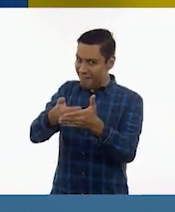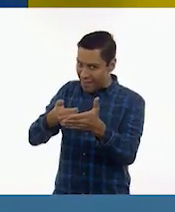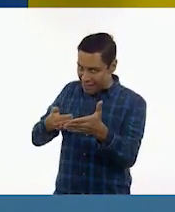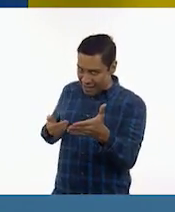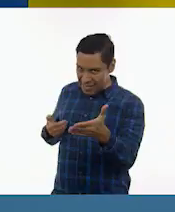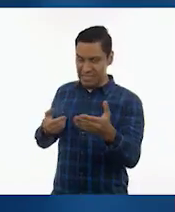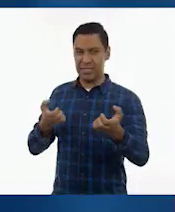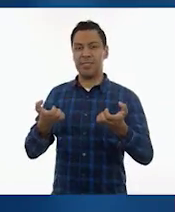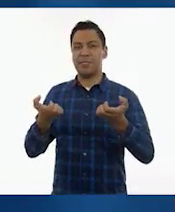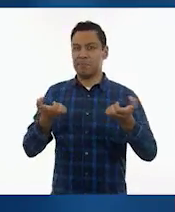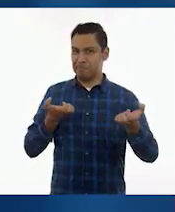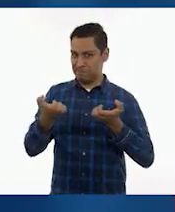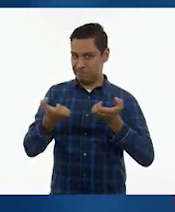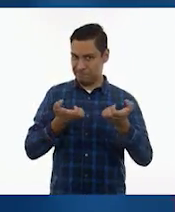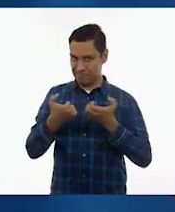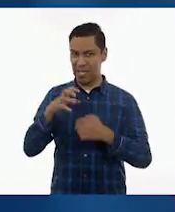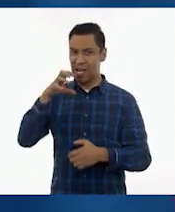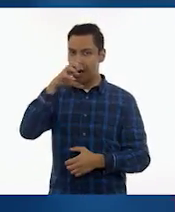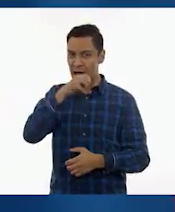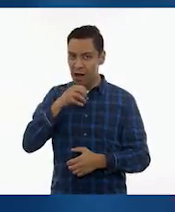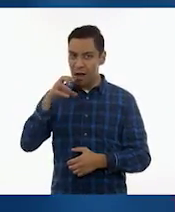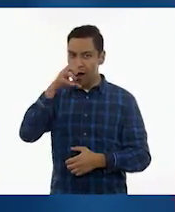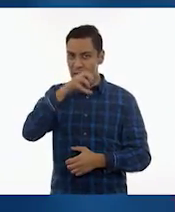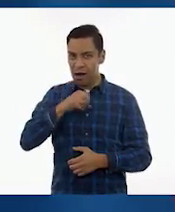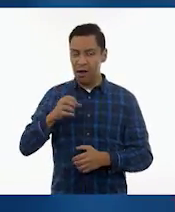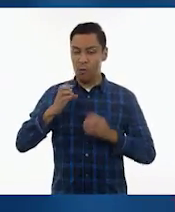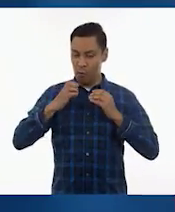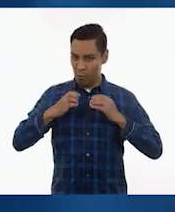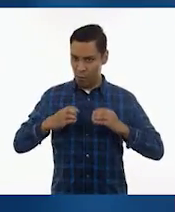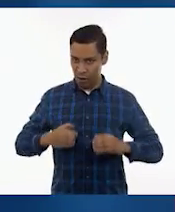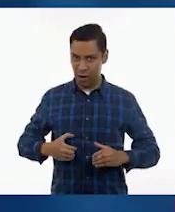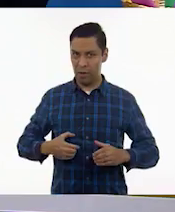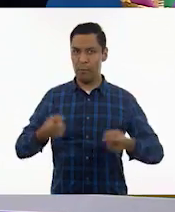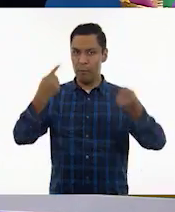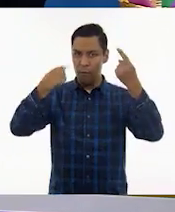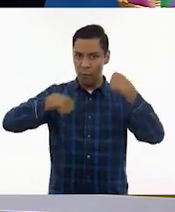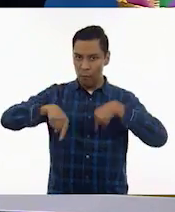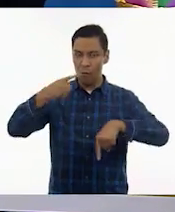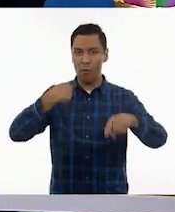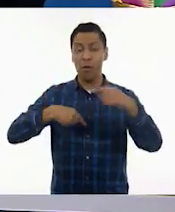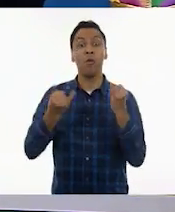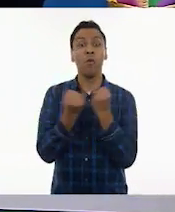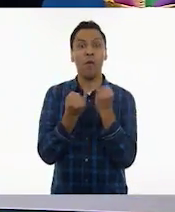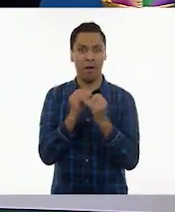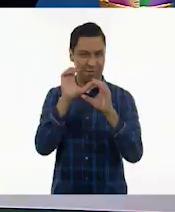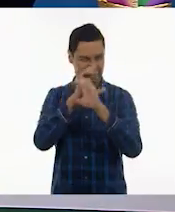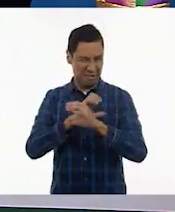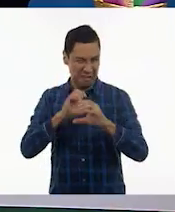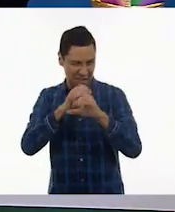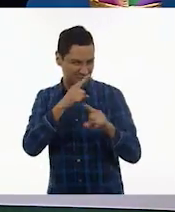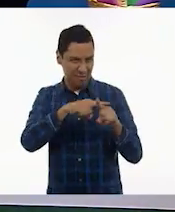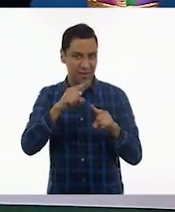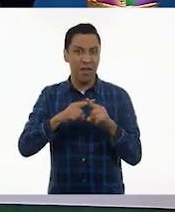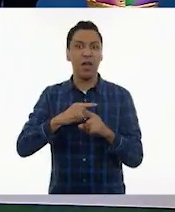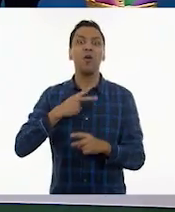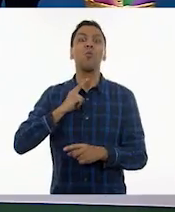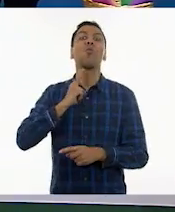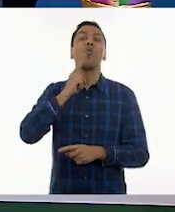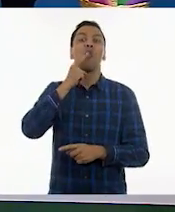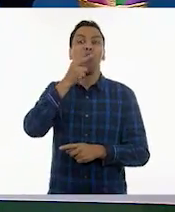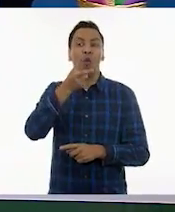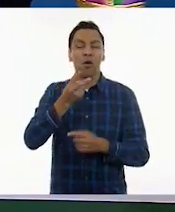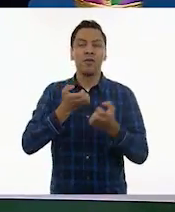¿sí? ahí es donde tenemos que calentar nuestro cuerpo. calentar en serio. Y calentar en serio tanto la voz, ajá, la voz como el cuerpo, ¿verdad?